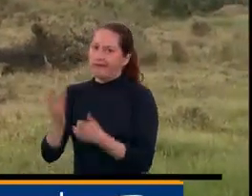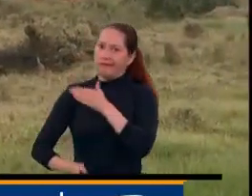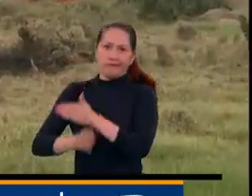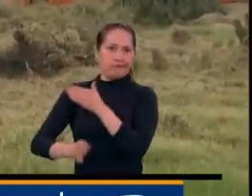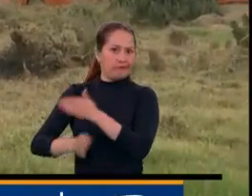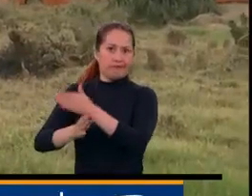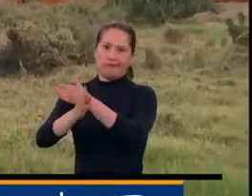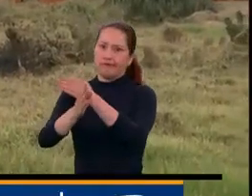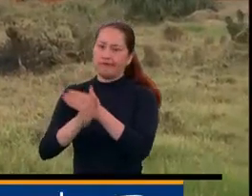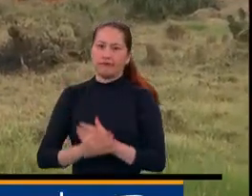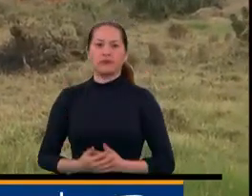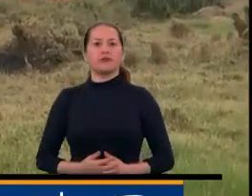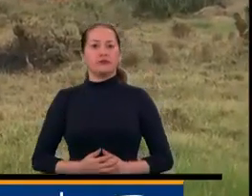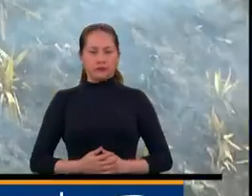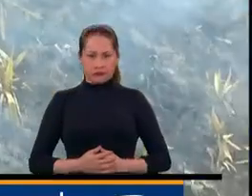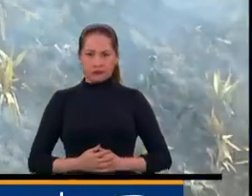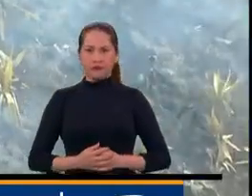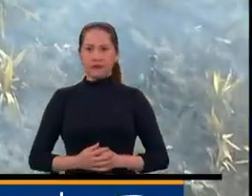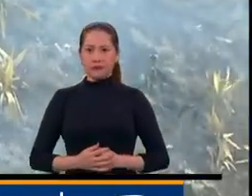siguiente informe.